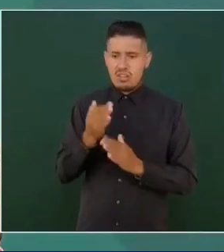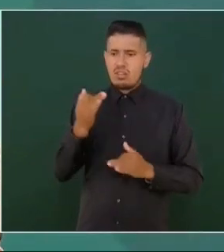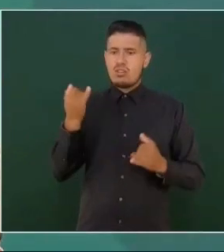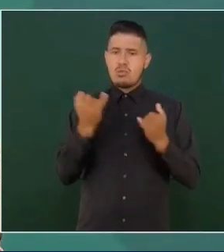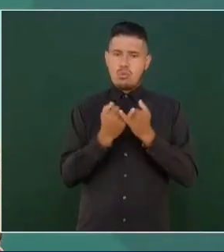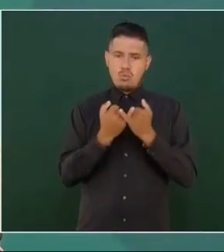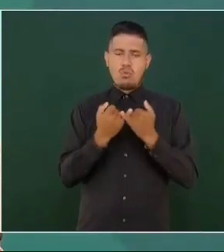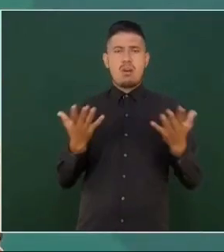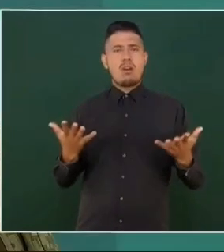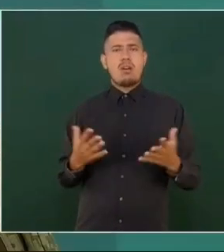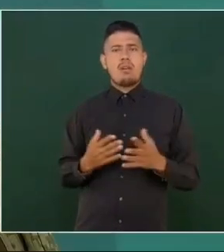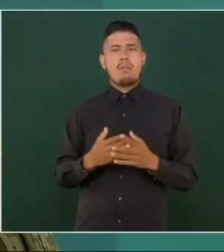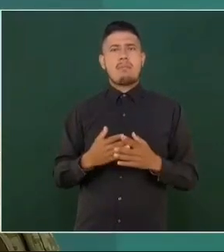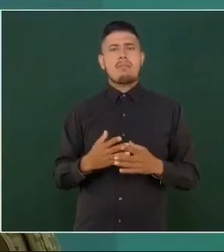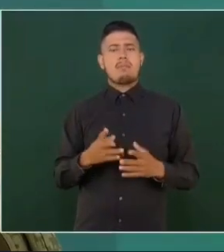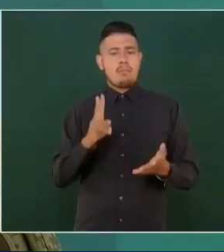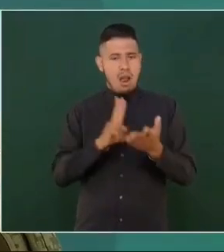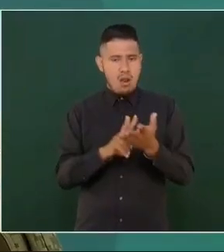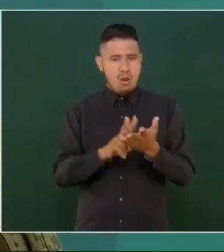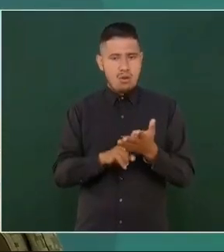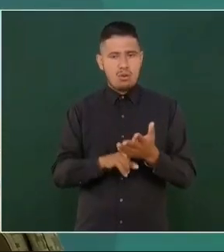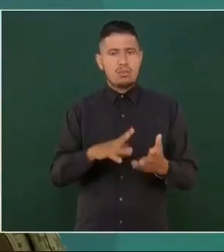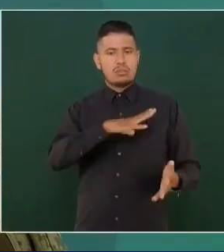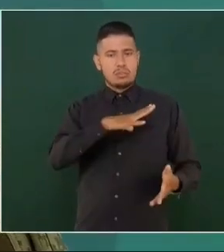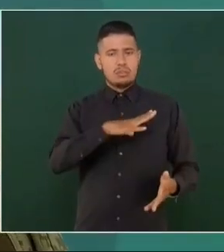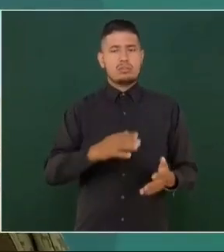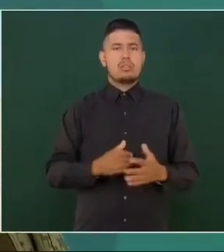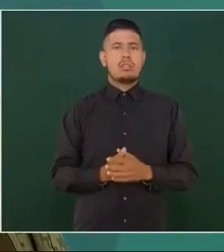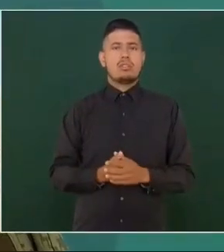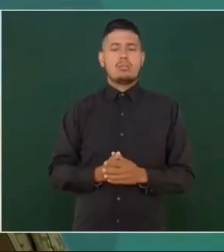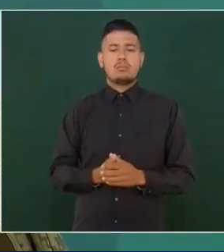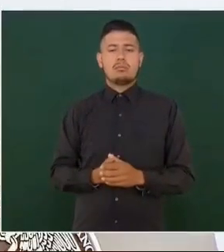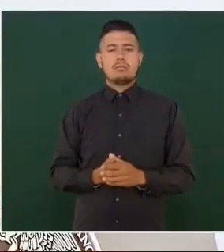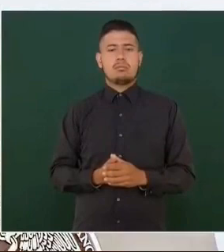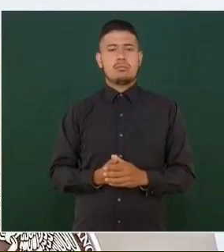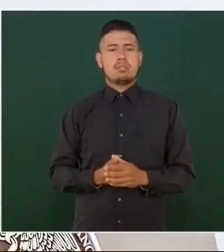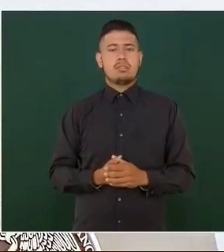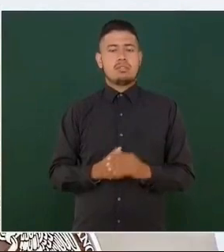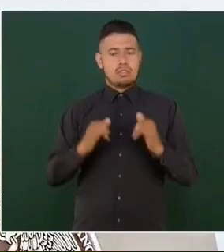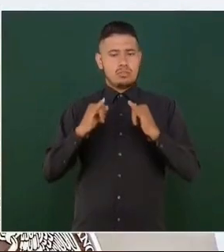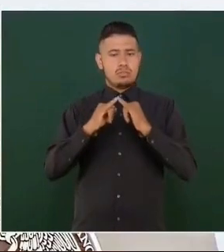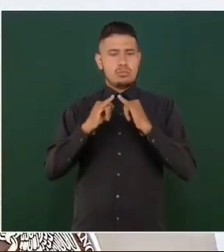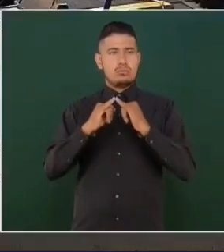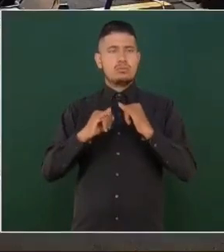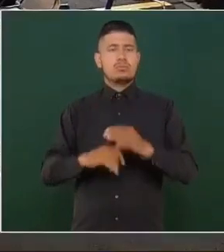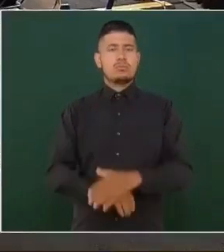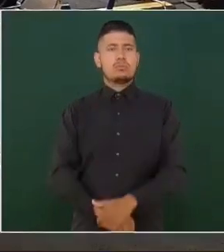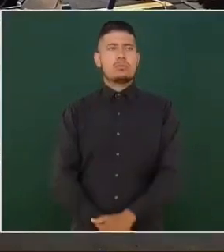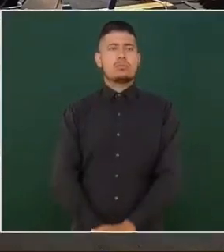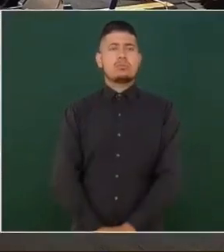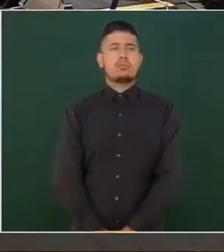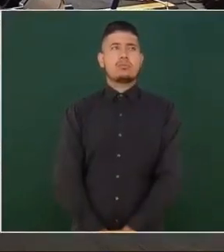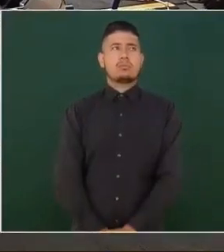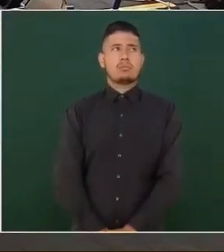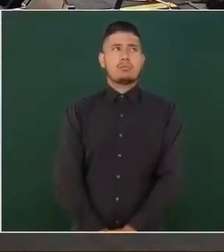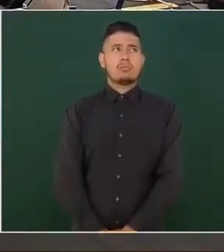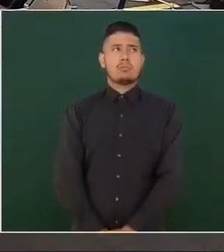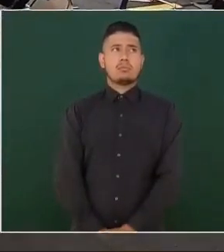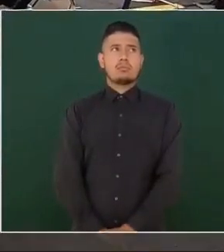virtudes que conllevan a ser institucionales. Gracias.